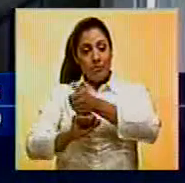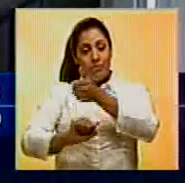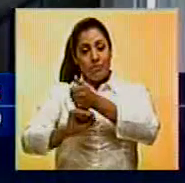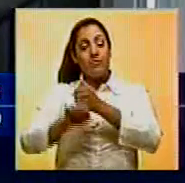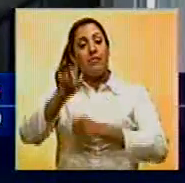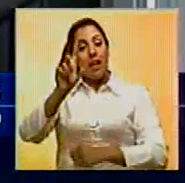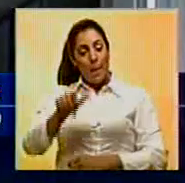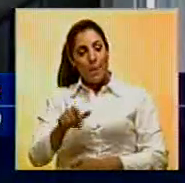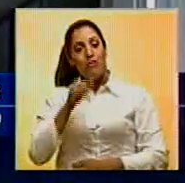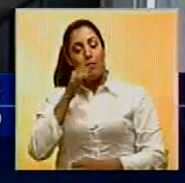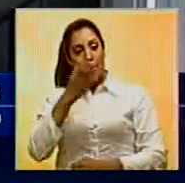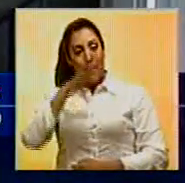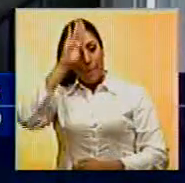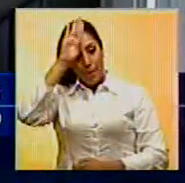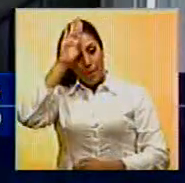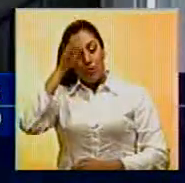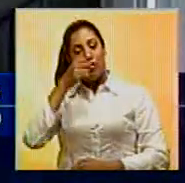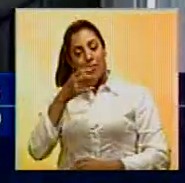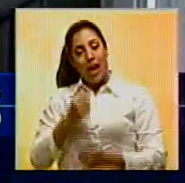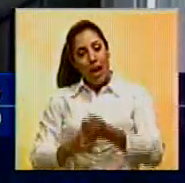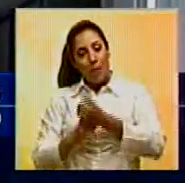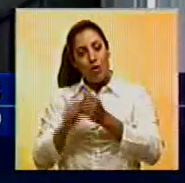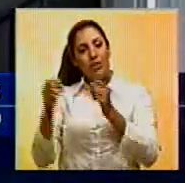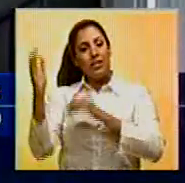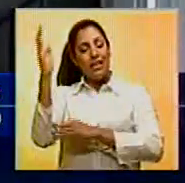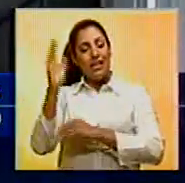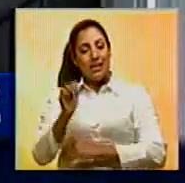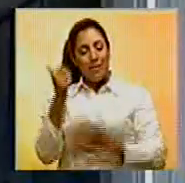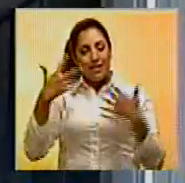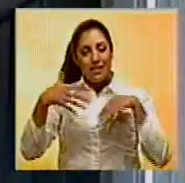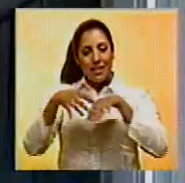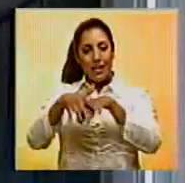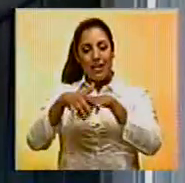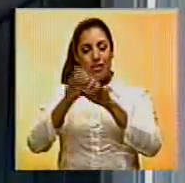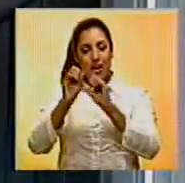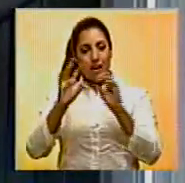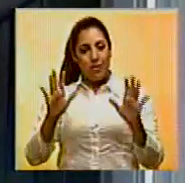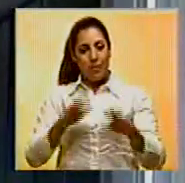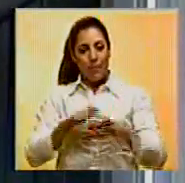De esta manera, el Papa Francisco aboga por una iglesia con mayor inclusión y clemencia.